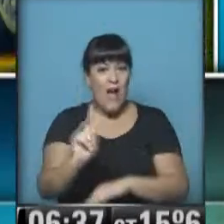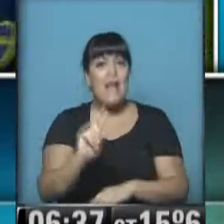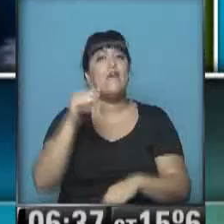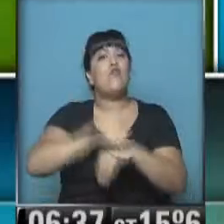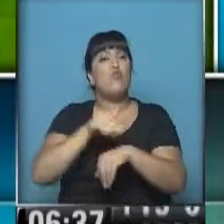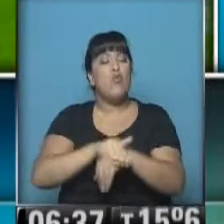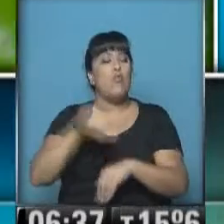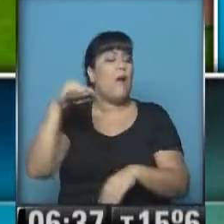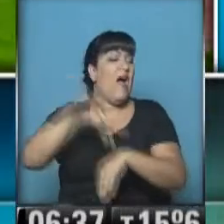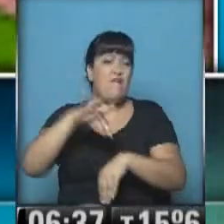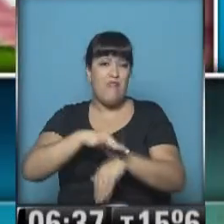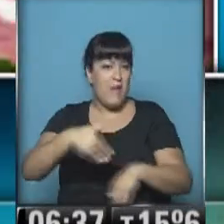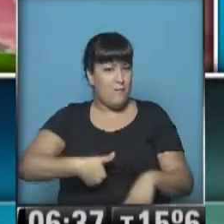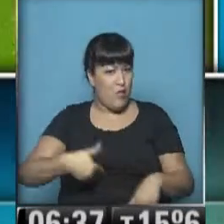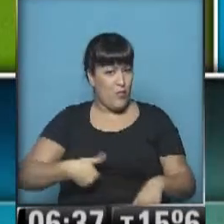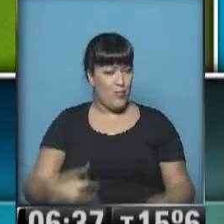apendicitis.